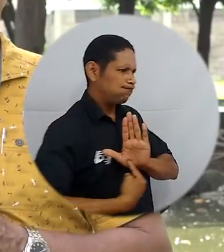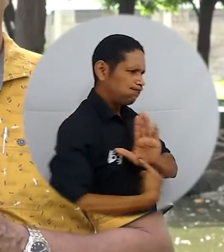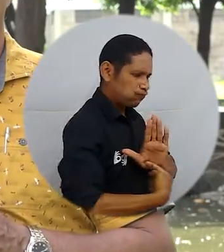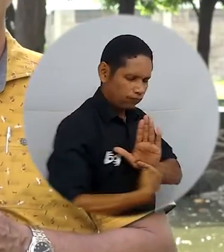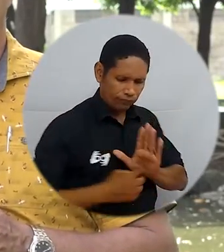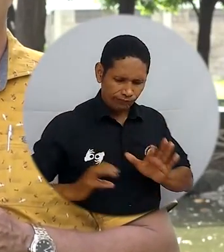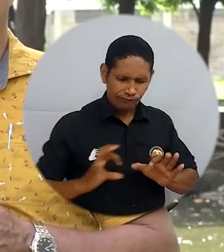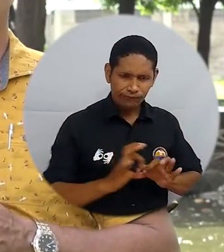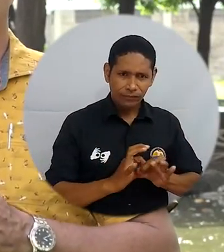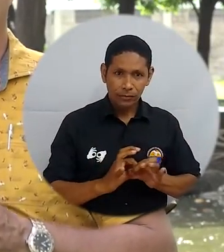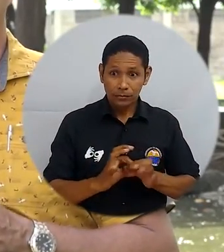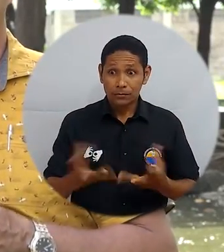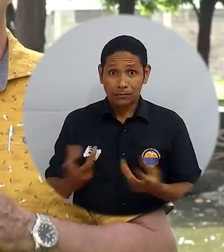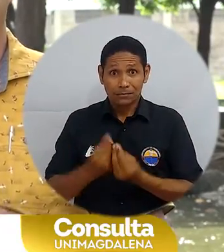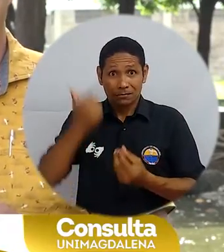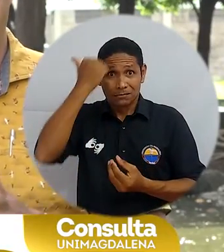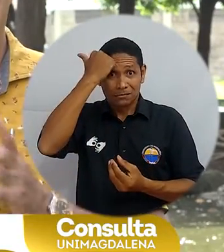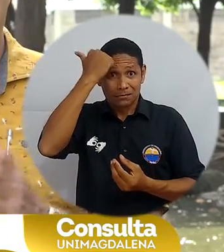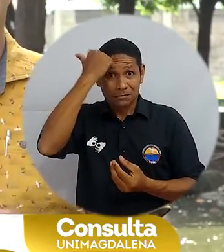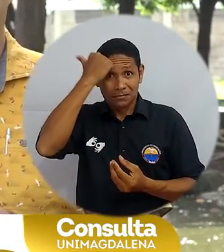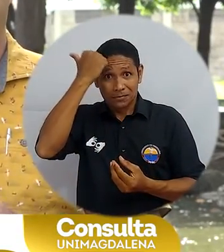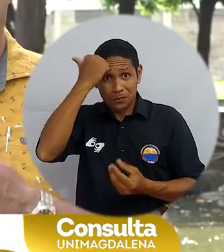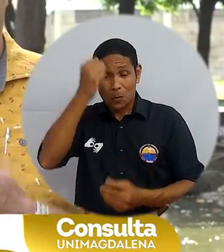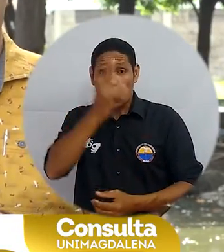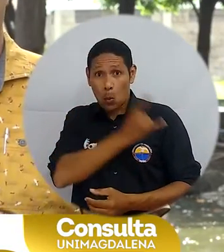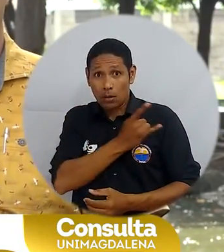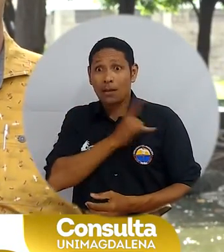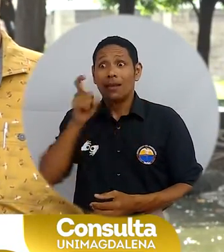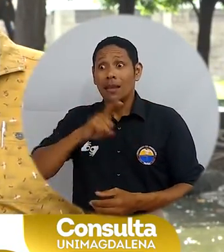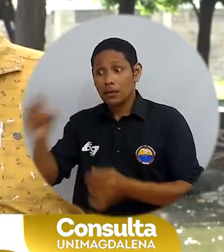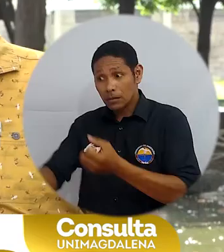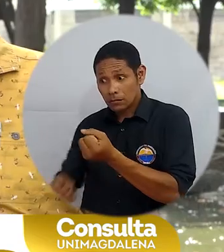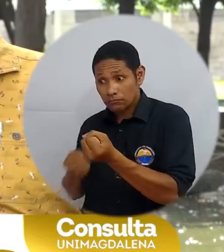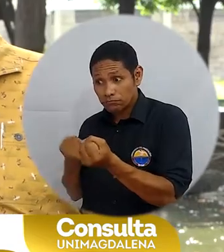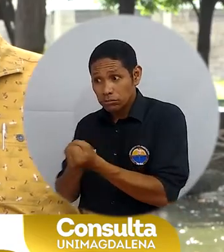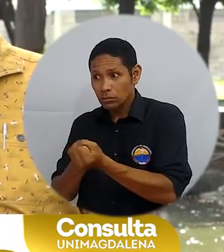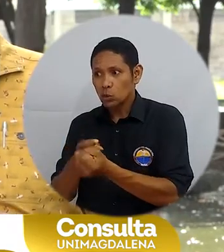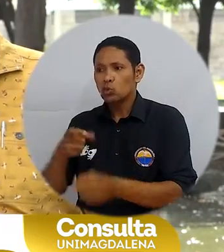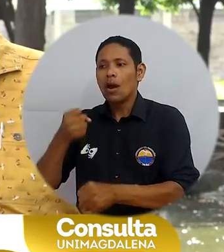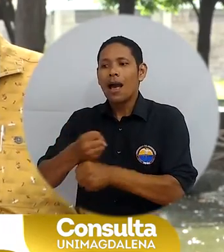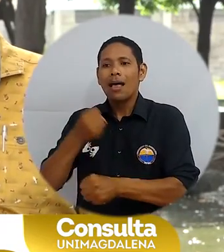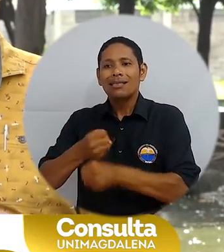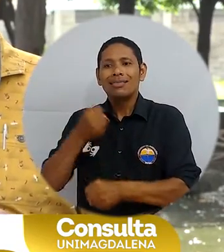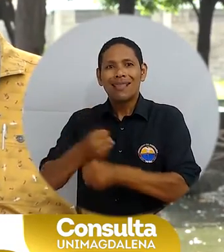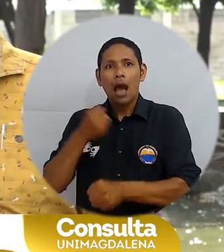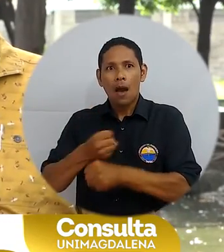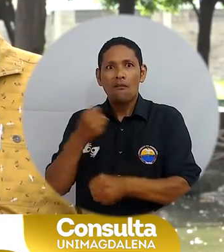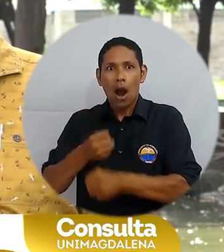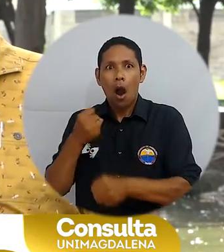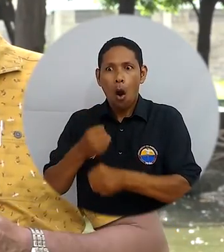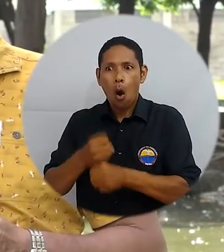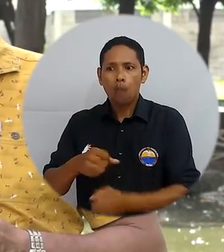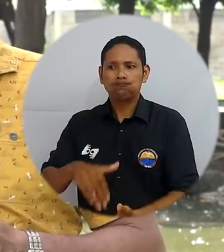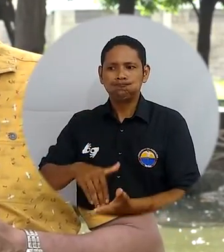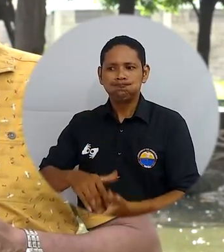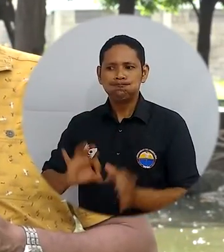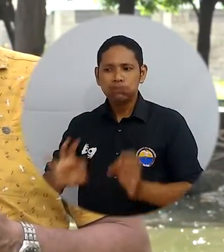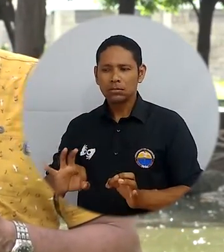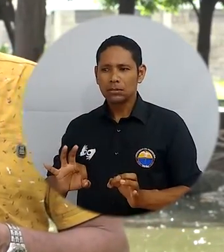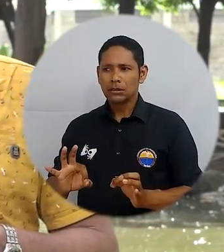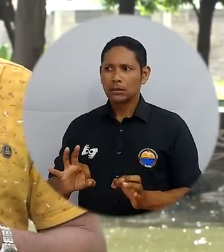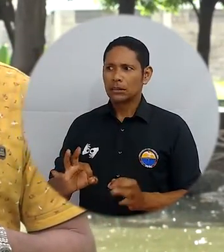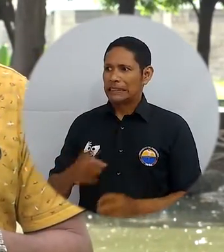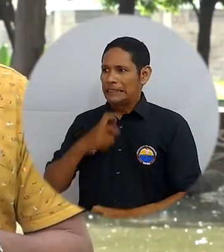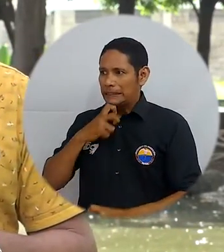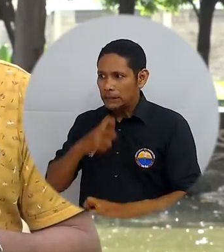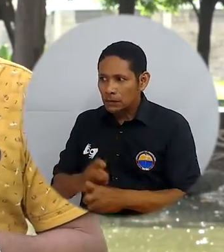de la universidad. Los docentes de la universidad necesitan respaldo, necesitan tener estabilidad laboral. Los docentes